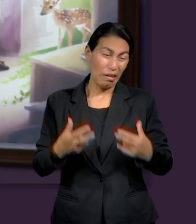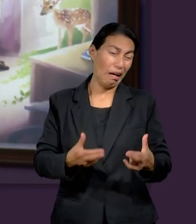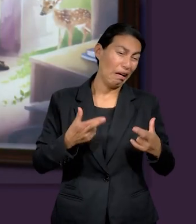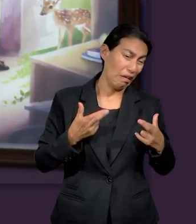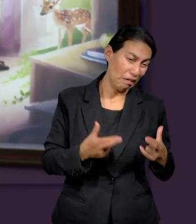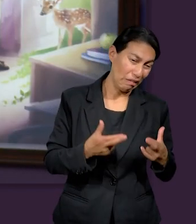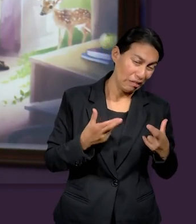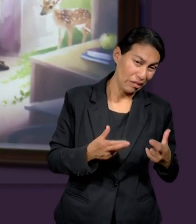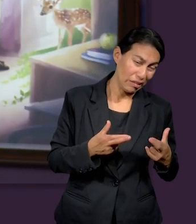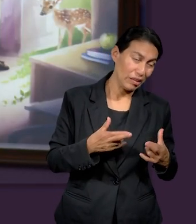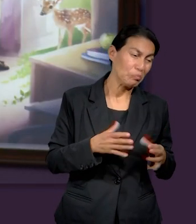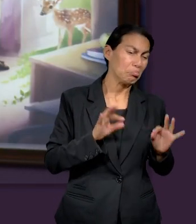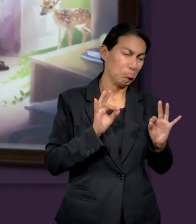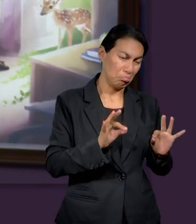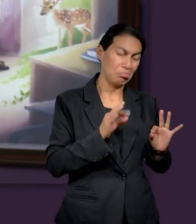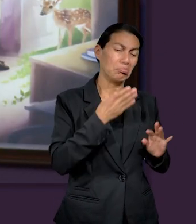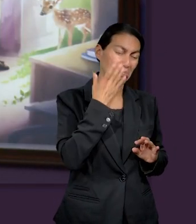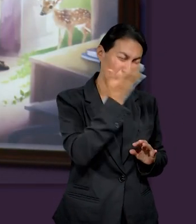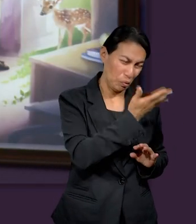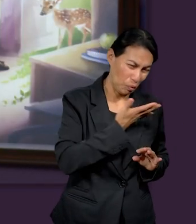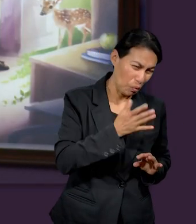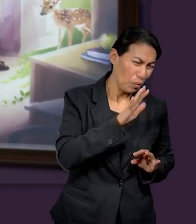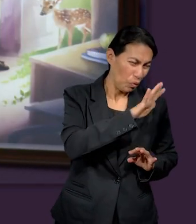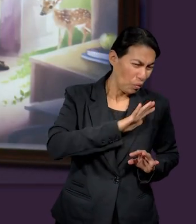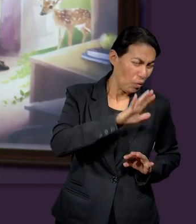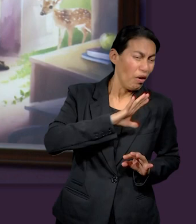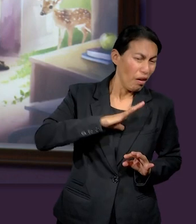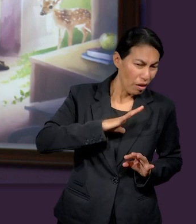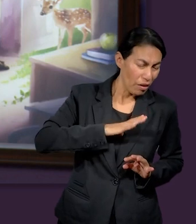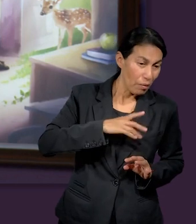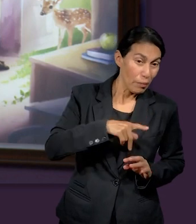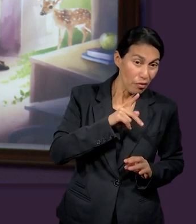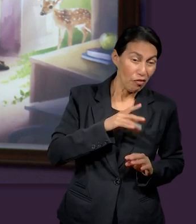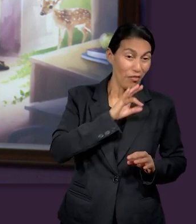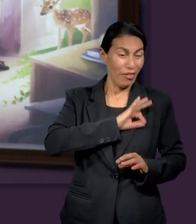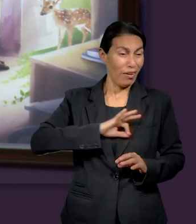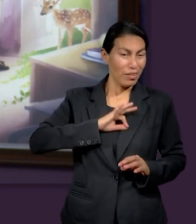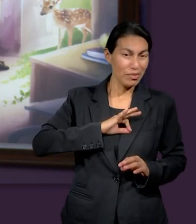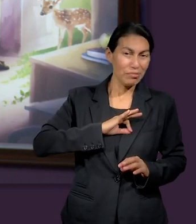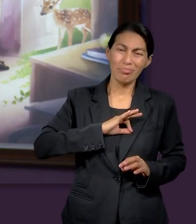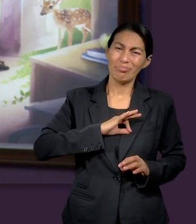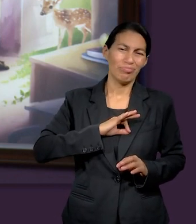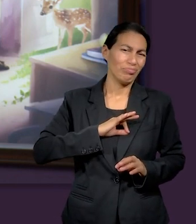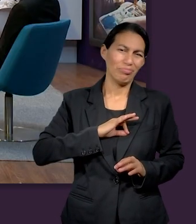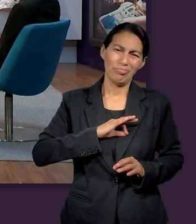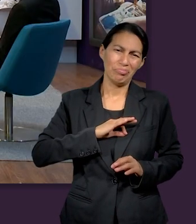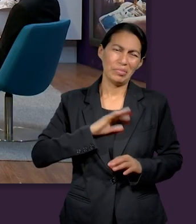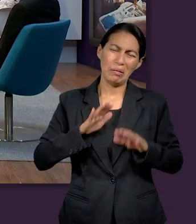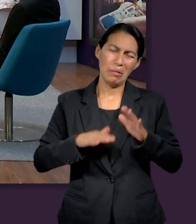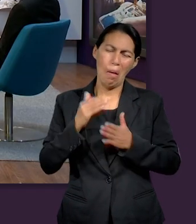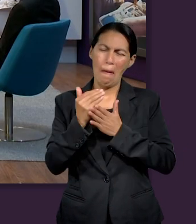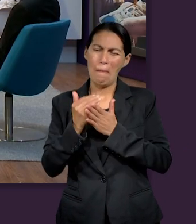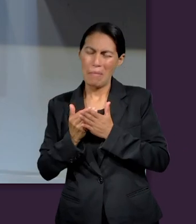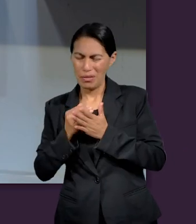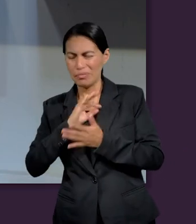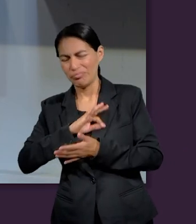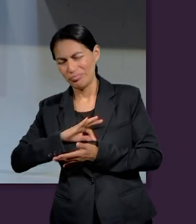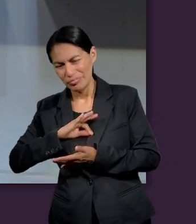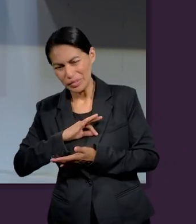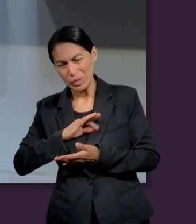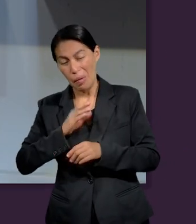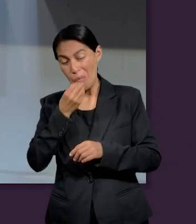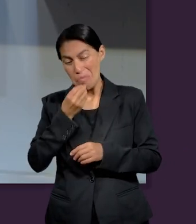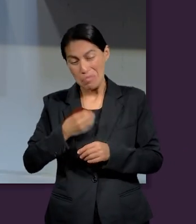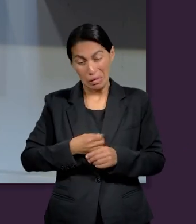en personas ricas en personas que tienen riquezas aquí en la tierra personas que en lugar de ser más felices con más dinero son menos